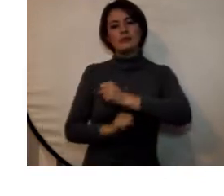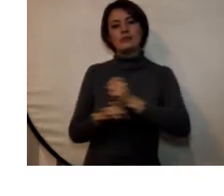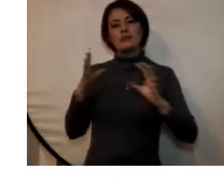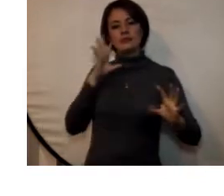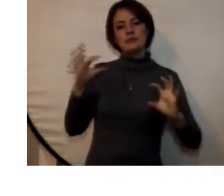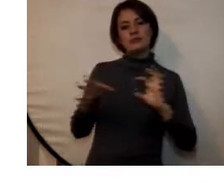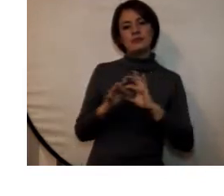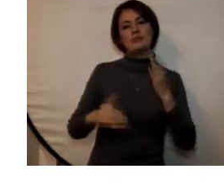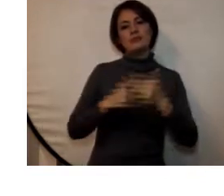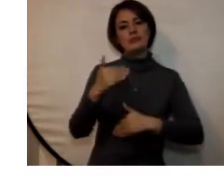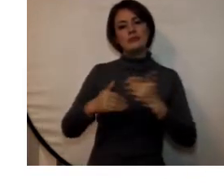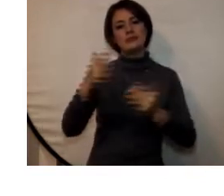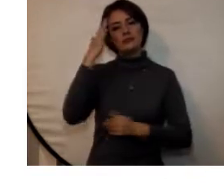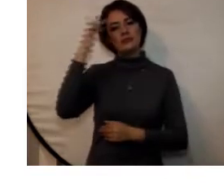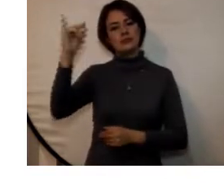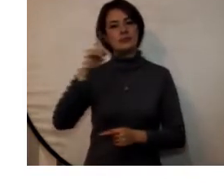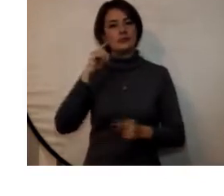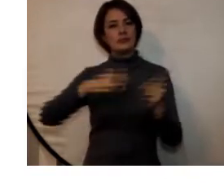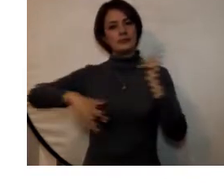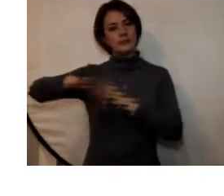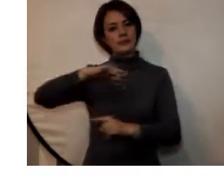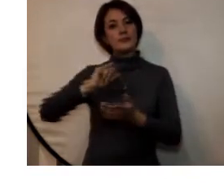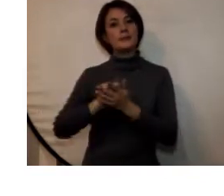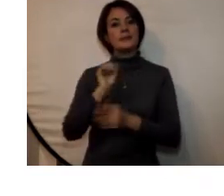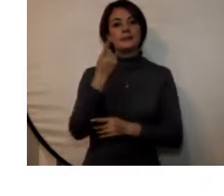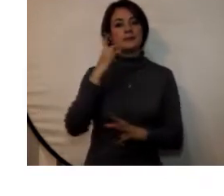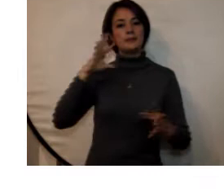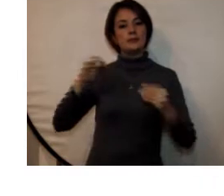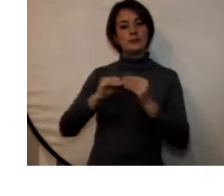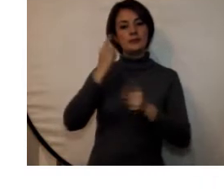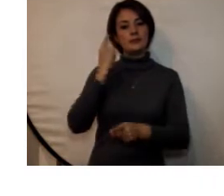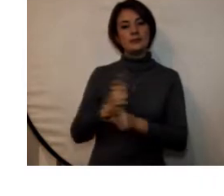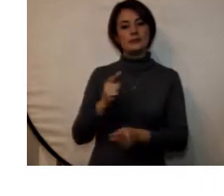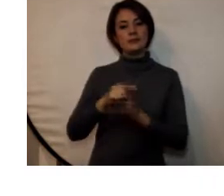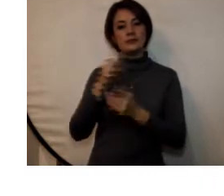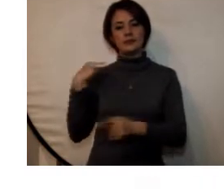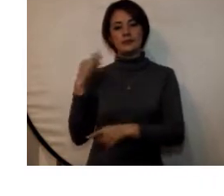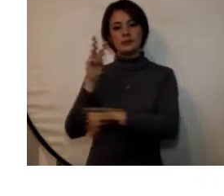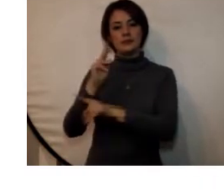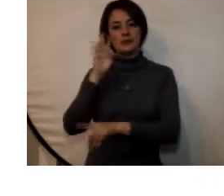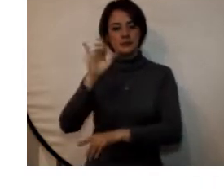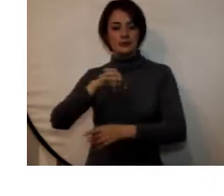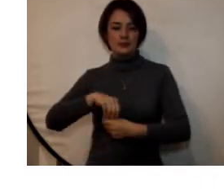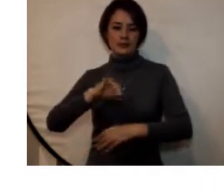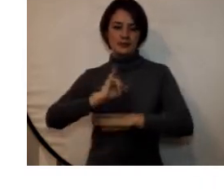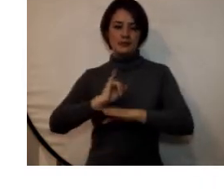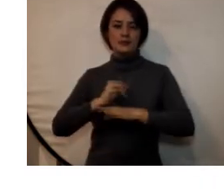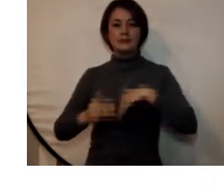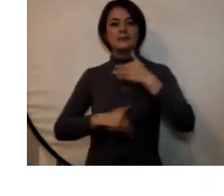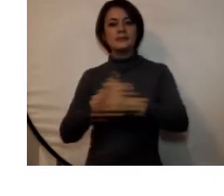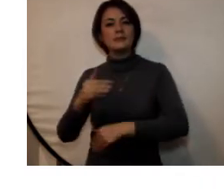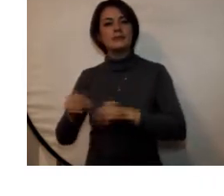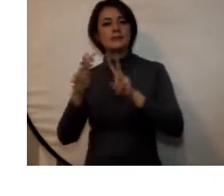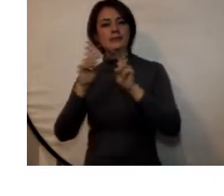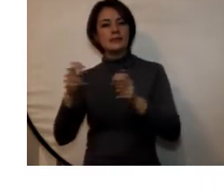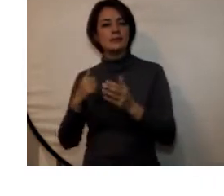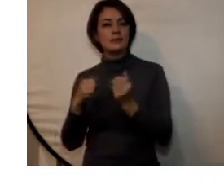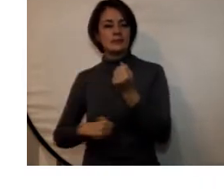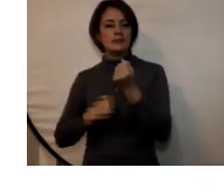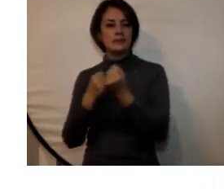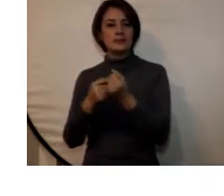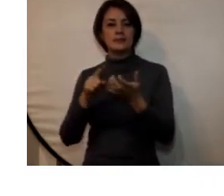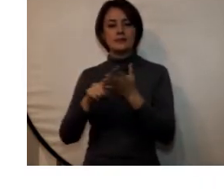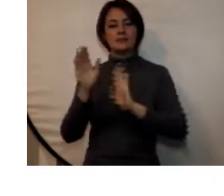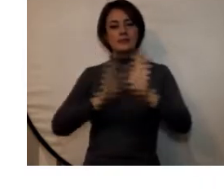vínculos entre los procesos educativos y el contexto de esta manera en cumplimiento de su misión institucional y objetivos estratégicos se dio continuidad de los programas especiales de apoyo